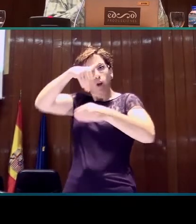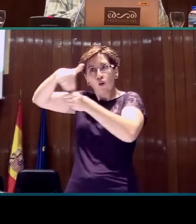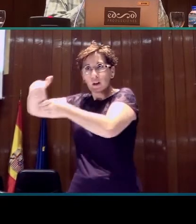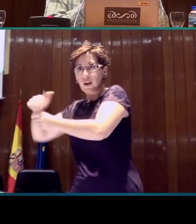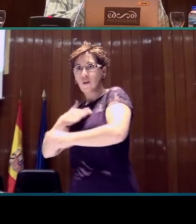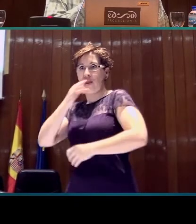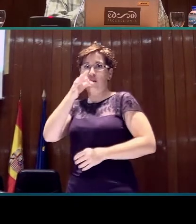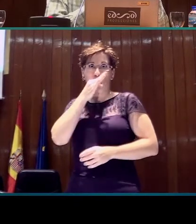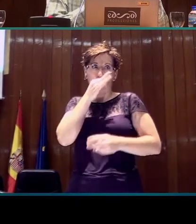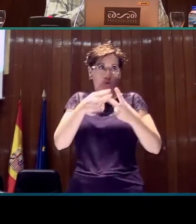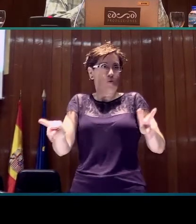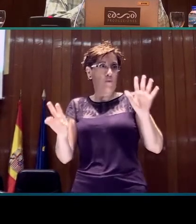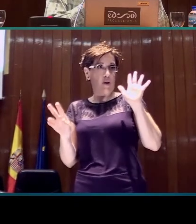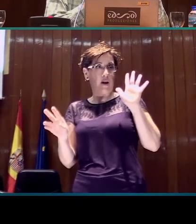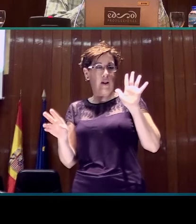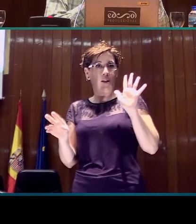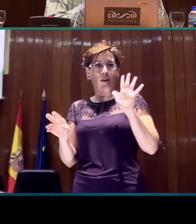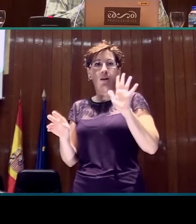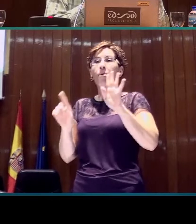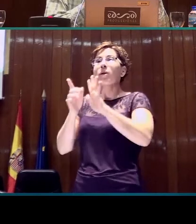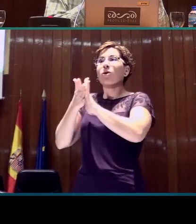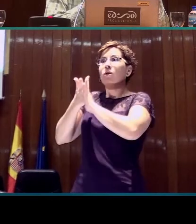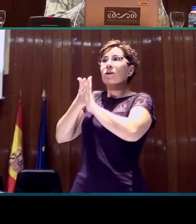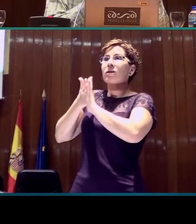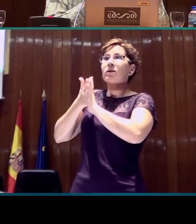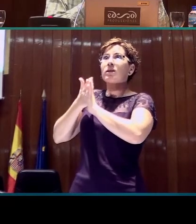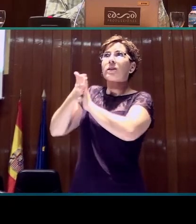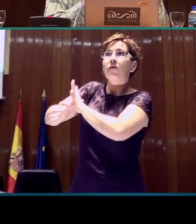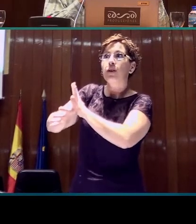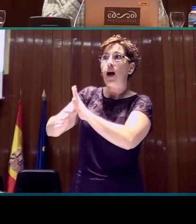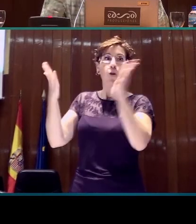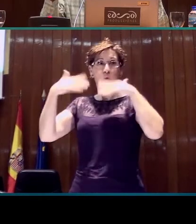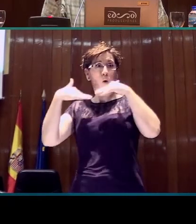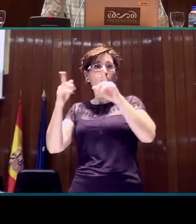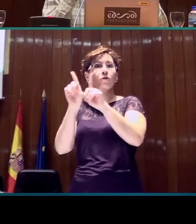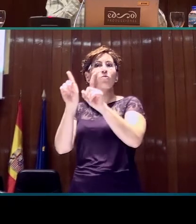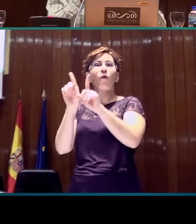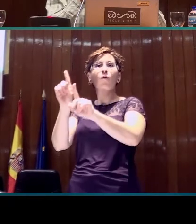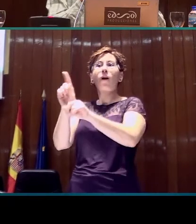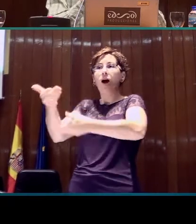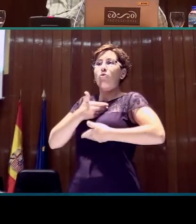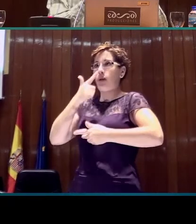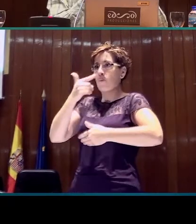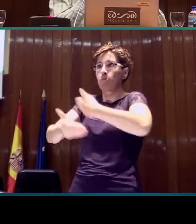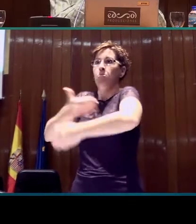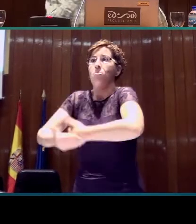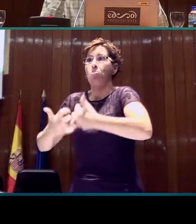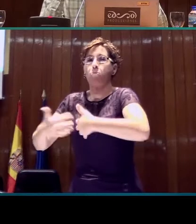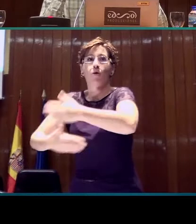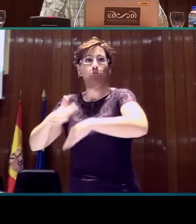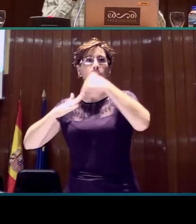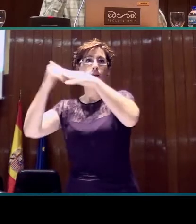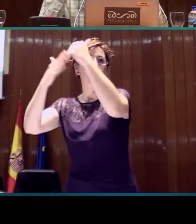el significado no es meramente procedimental en el caso de las boyas listas, sino que va más allá porque esto, aparte de ordenar, se está